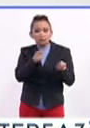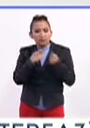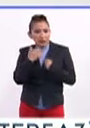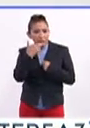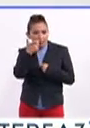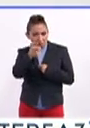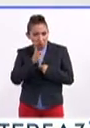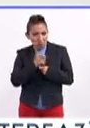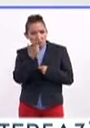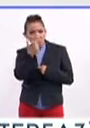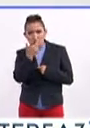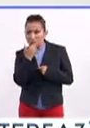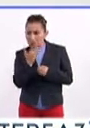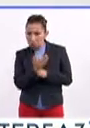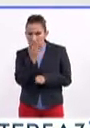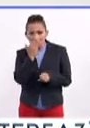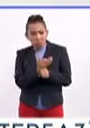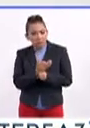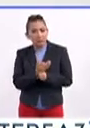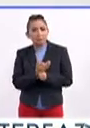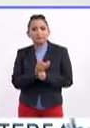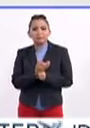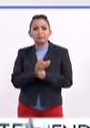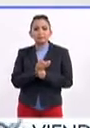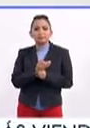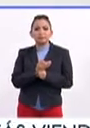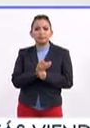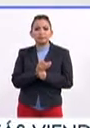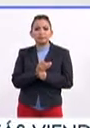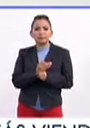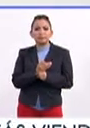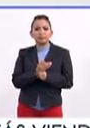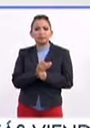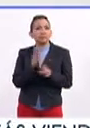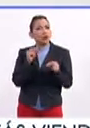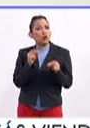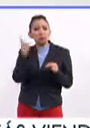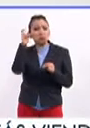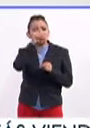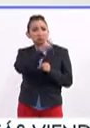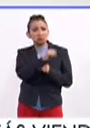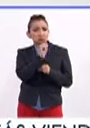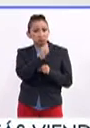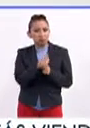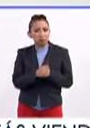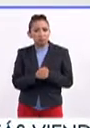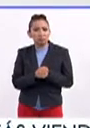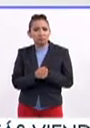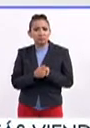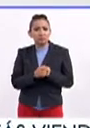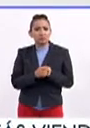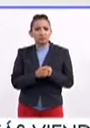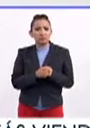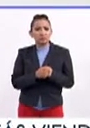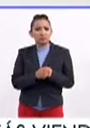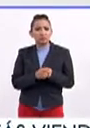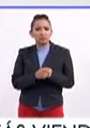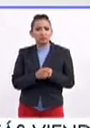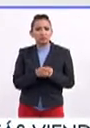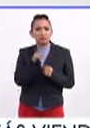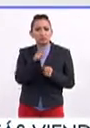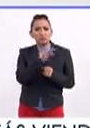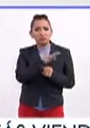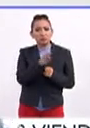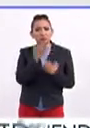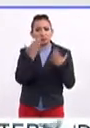buena cantidad económica, entonces, este, es, no, no es tan difícil el que, el que puedas